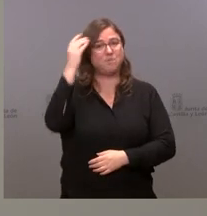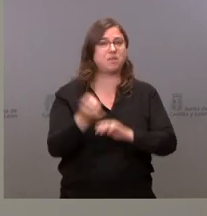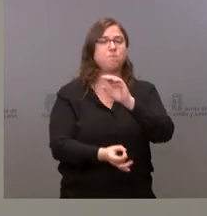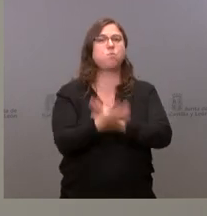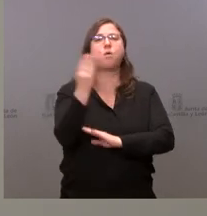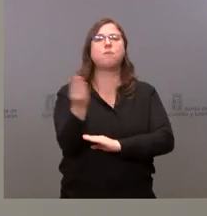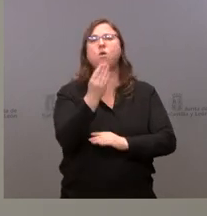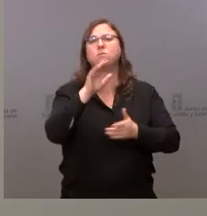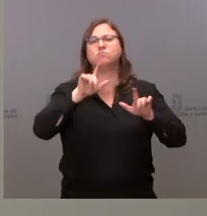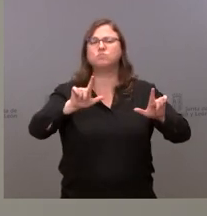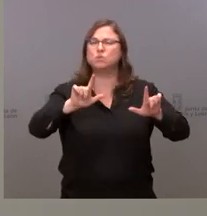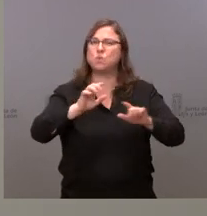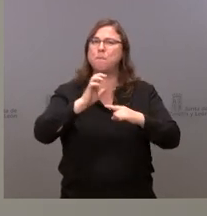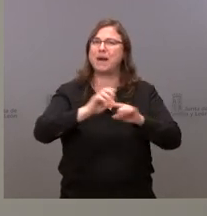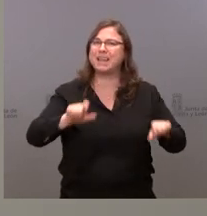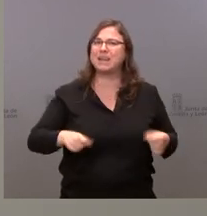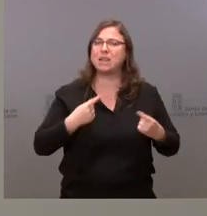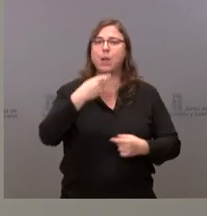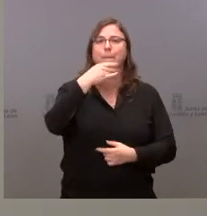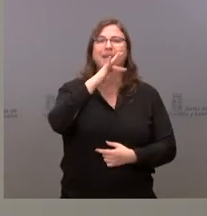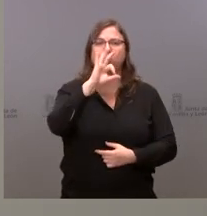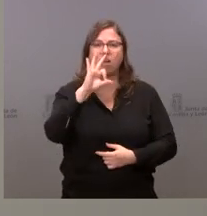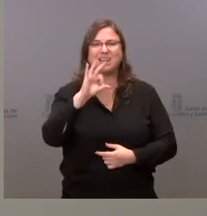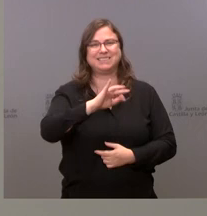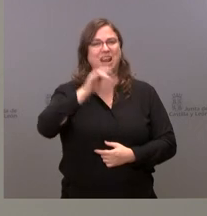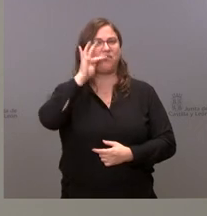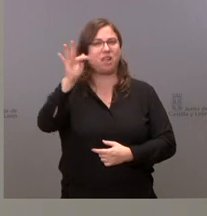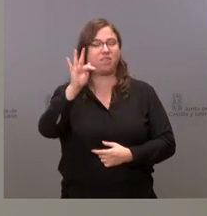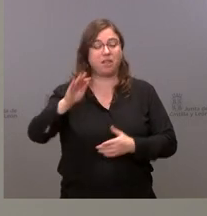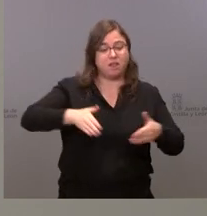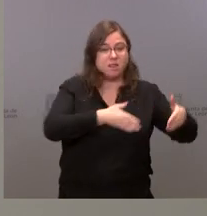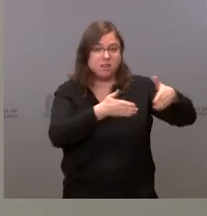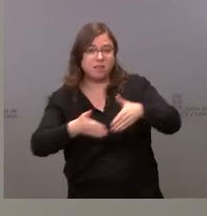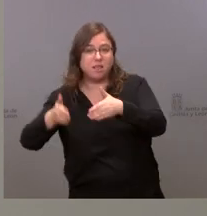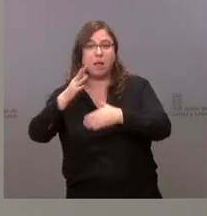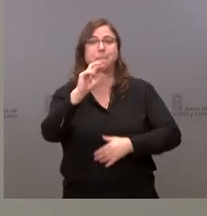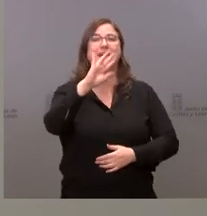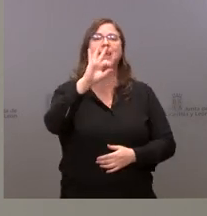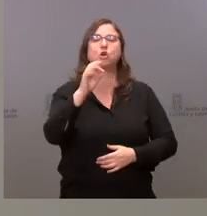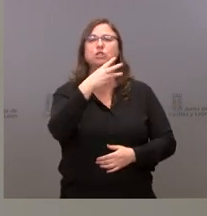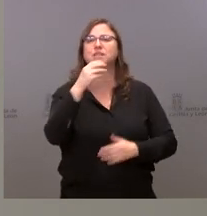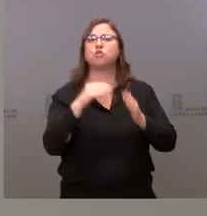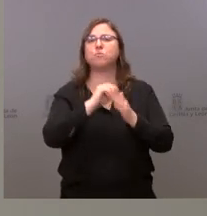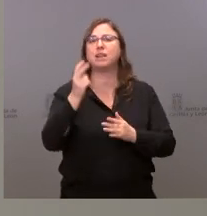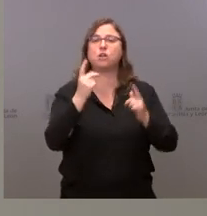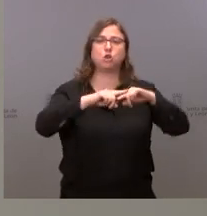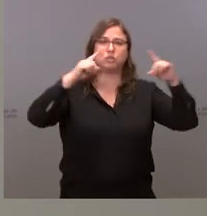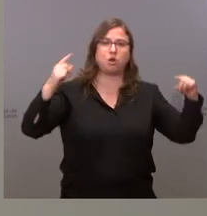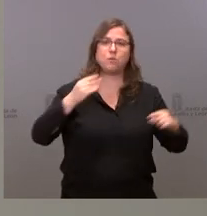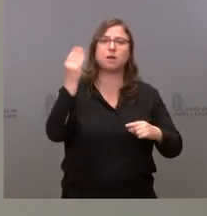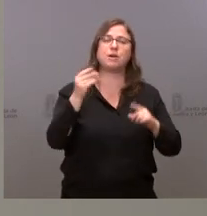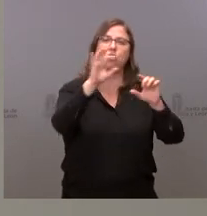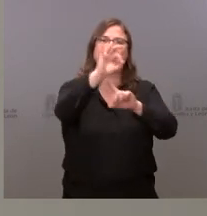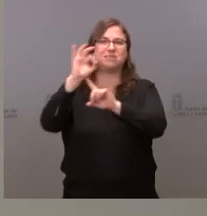del equipamiento del Parque Natural Las Batuecas Sierra de Francia, el Meandro del Melero, que son 300 mil euros. En Segovia, mejora de la